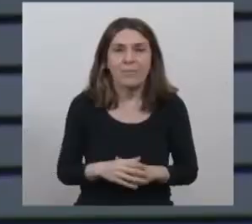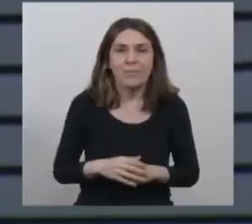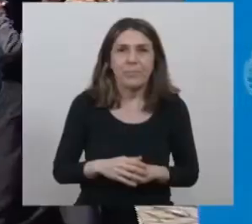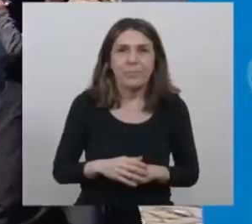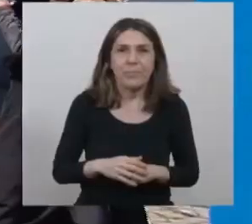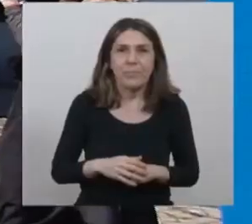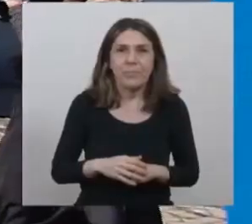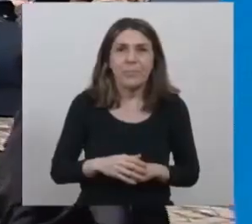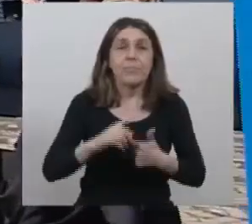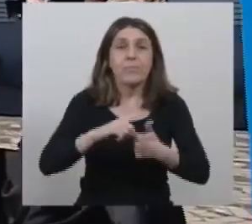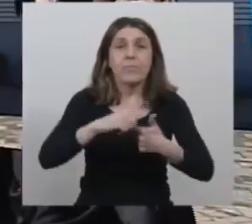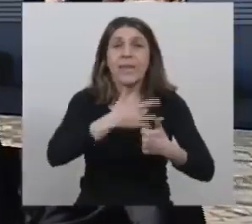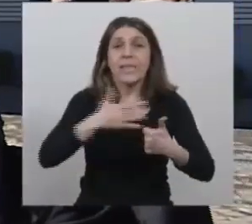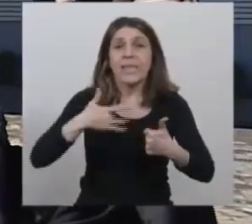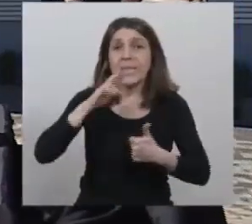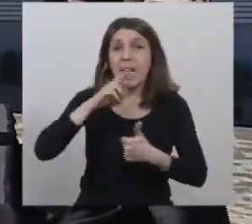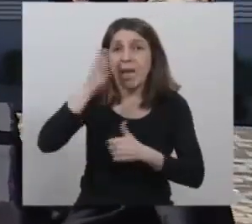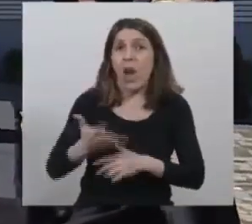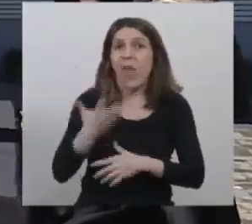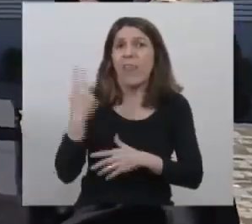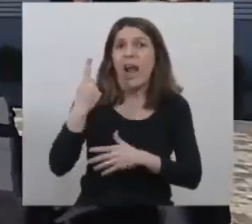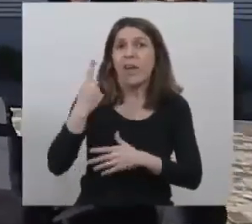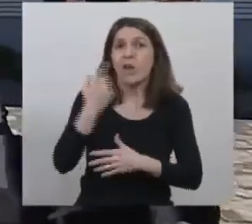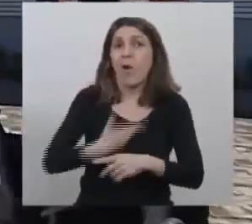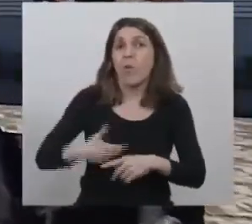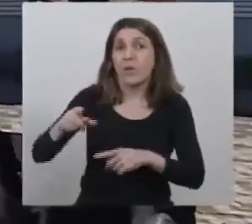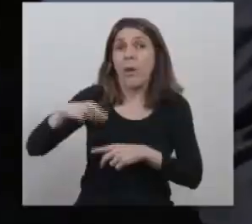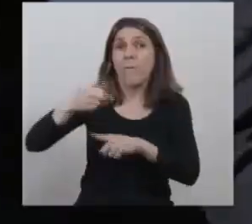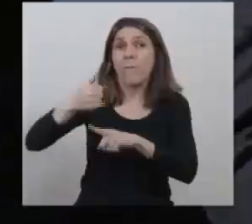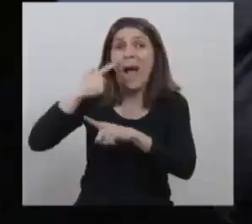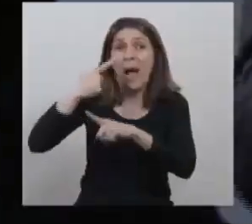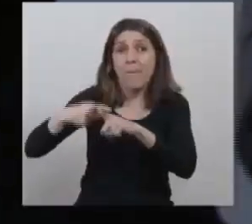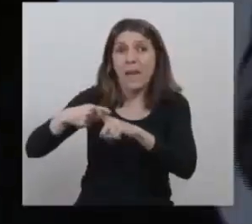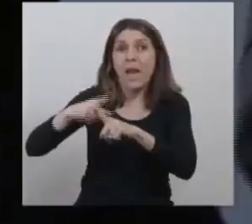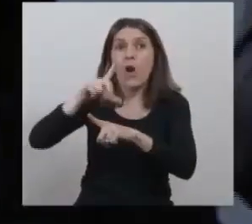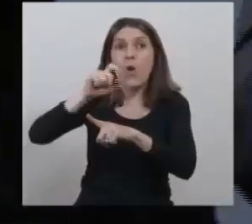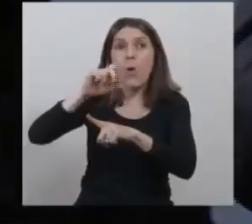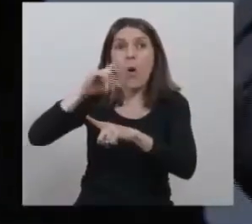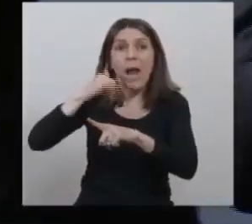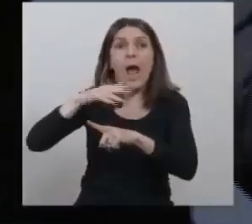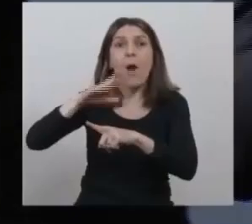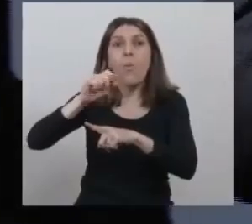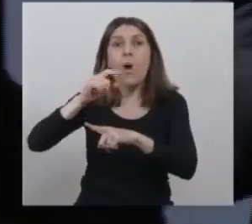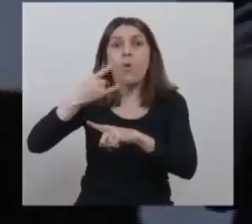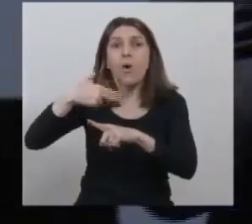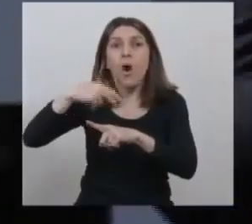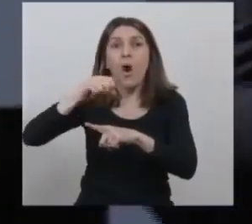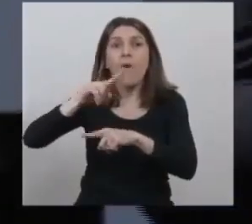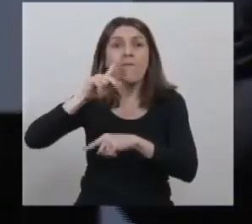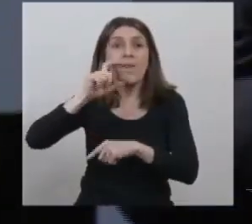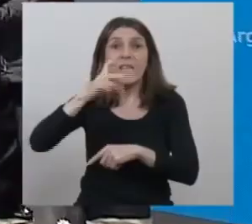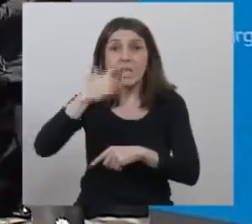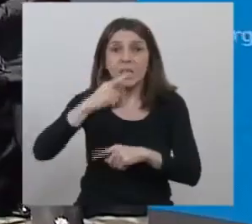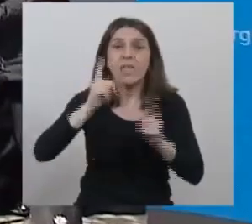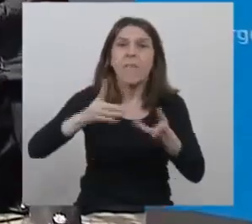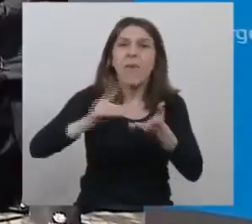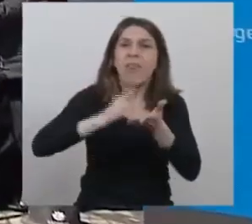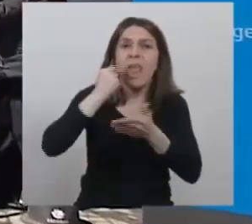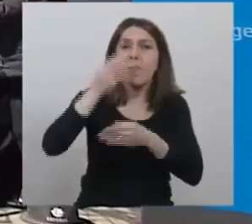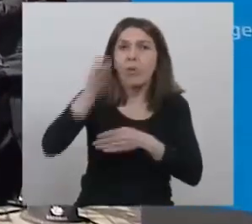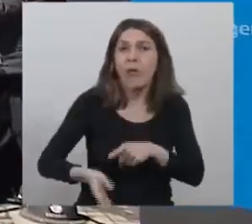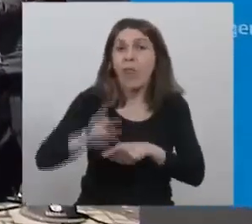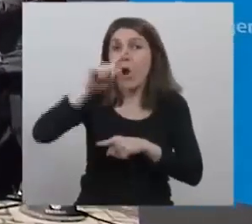La señora Directora Ejecutiva de PAMILUANA Volnovich. Y el Diputado